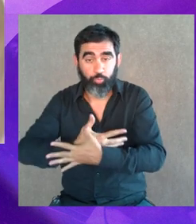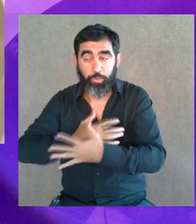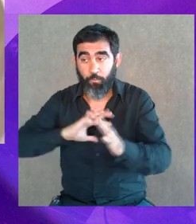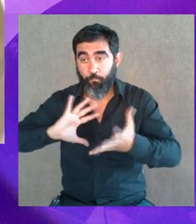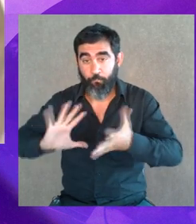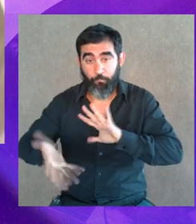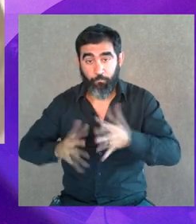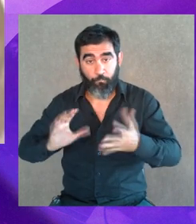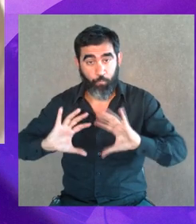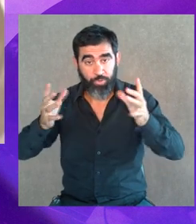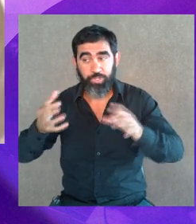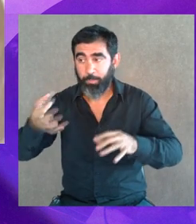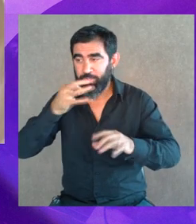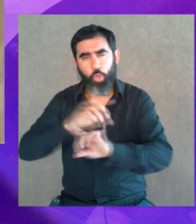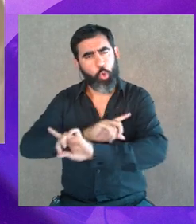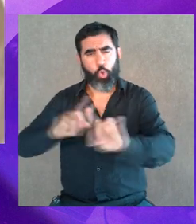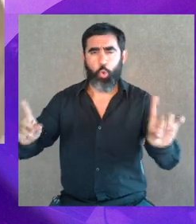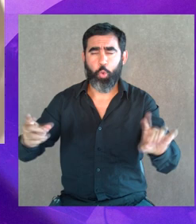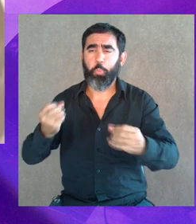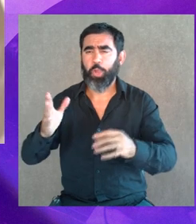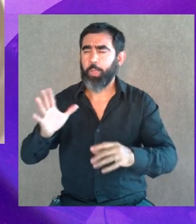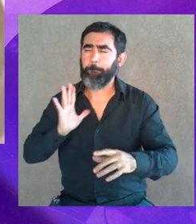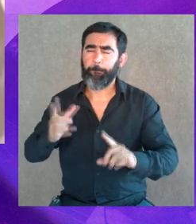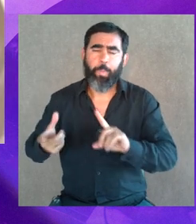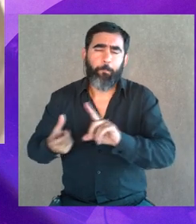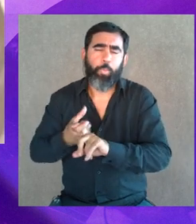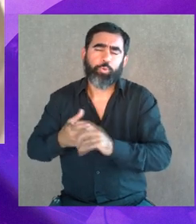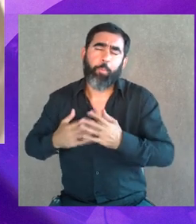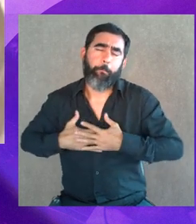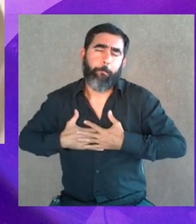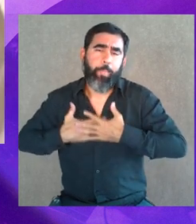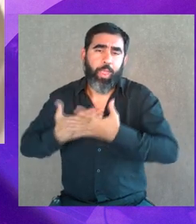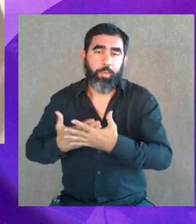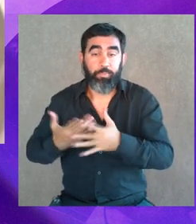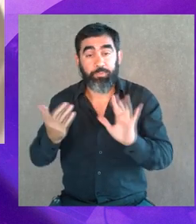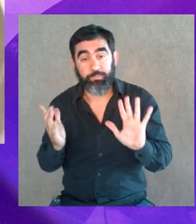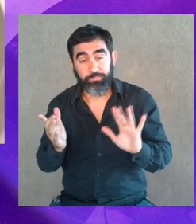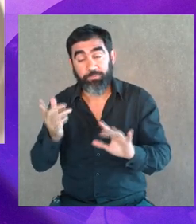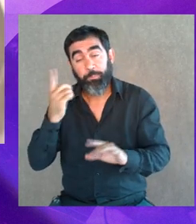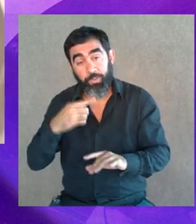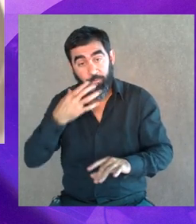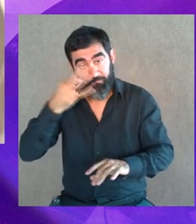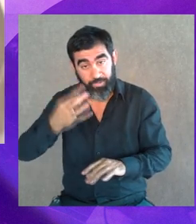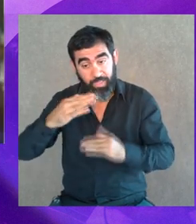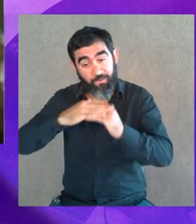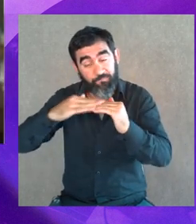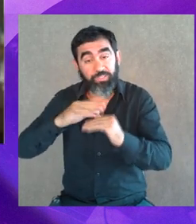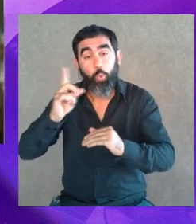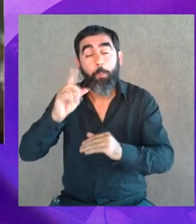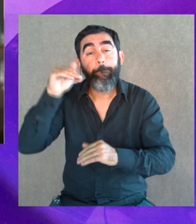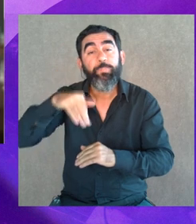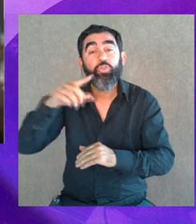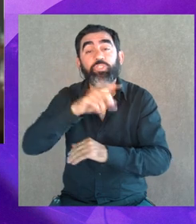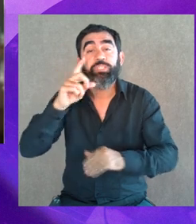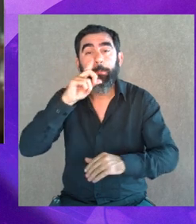víctima de violencia de género me va a decir que no. Que no, claro. Y que su marido la quiere mucho. ¿Entendó? Pero el piso